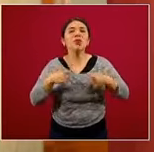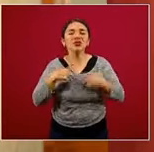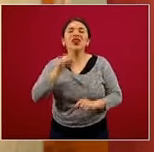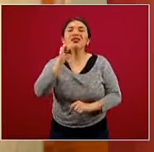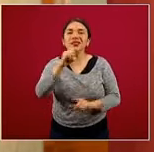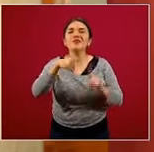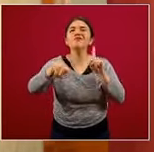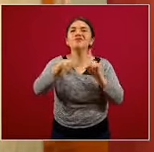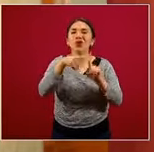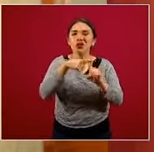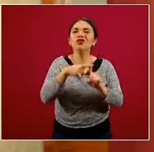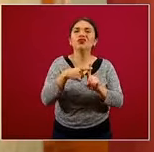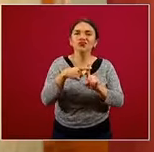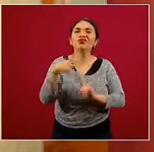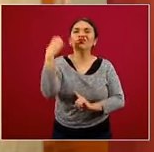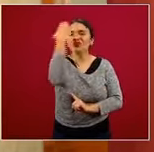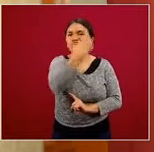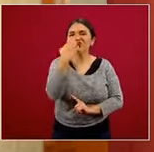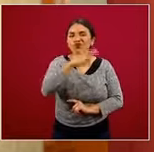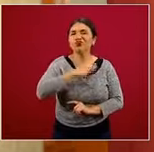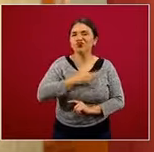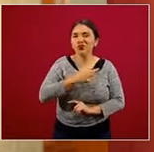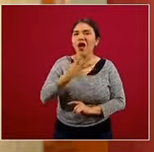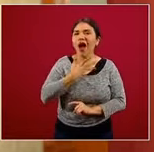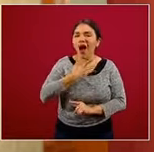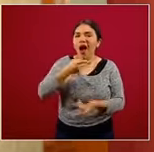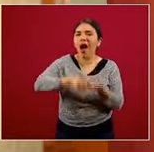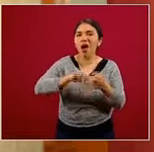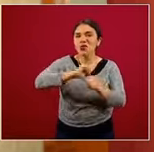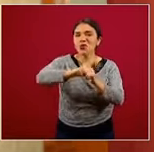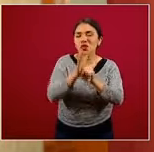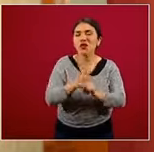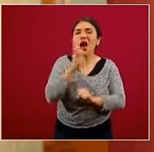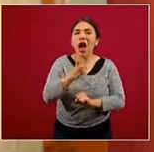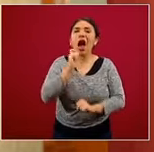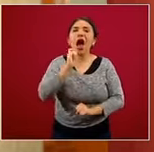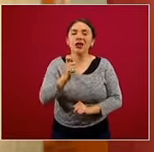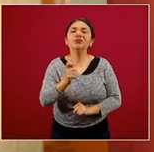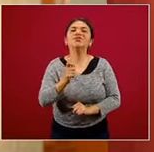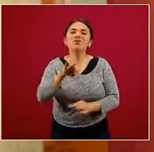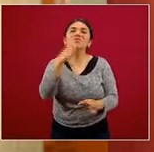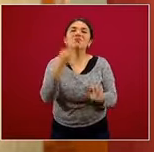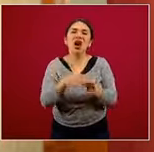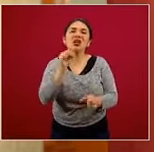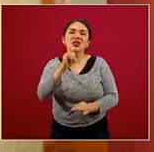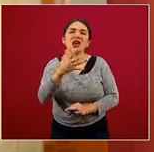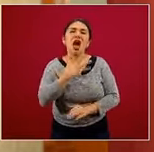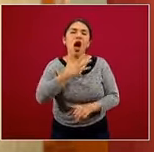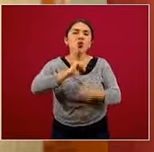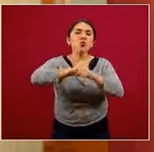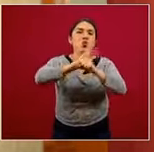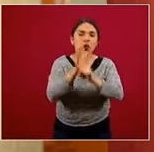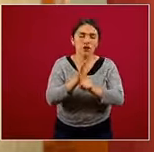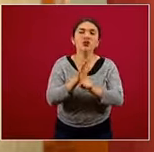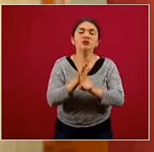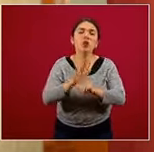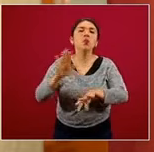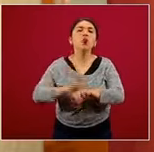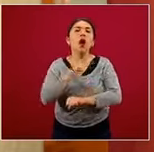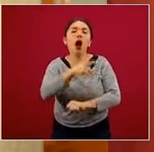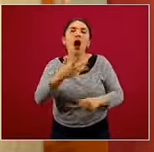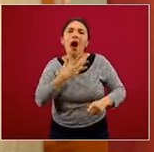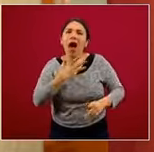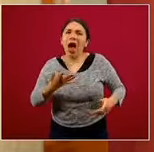que dieron positivas a la prueba del virus SARS-CoV-2, por lo tanto son los casos confirmados de COVID-19, dado que